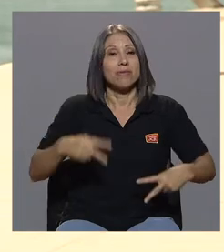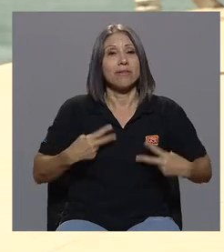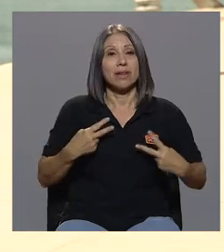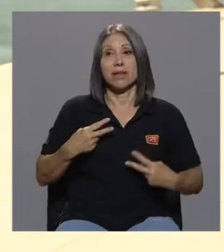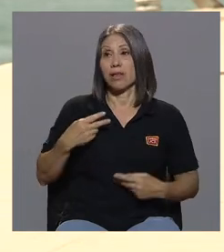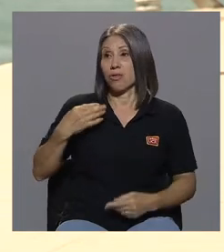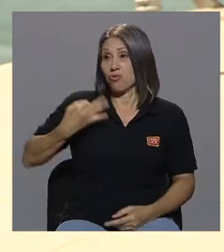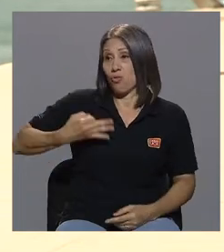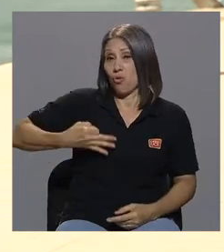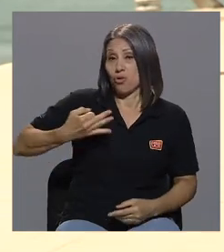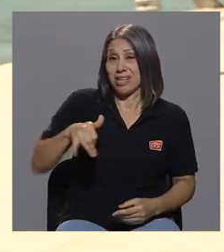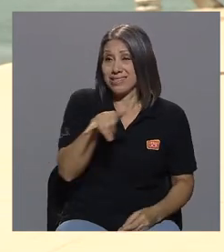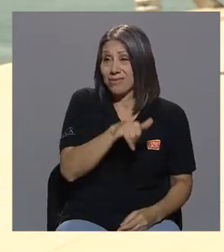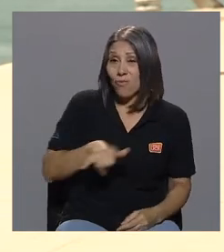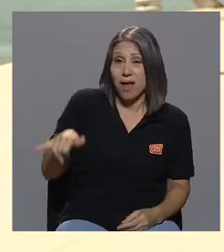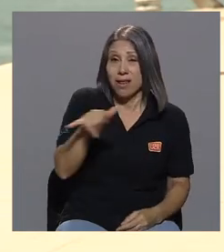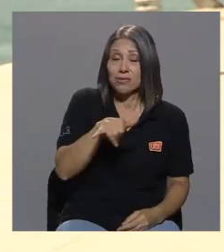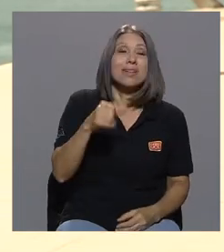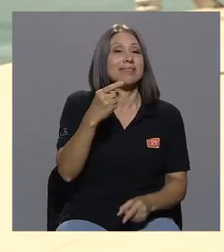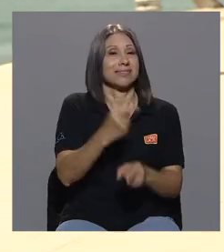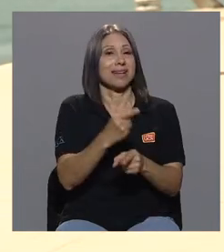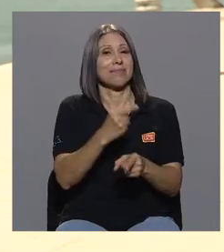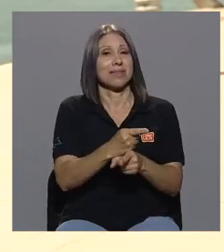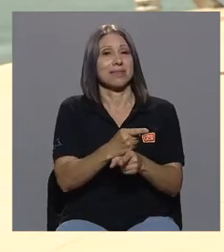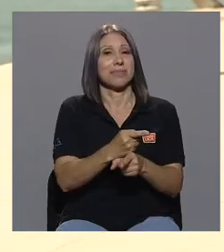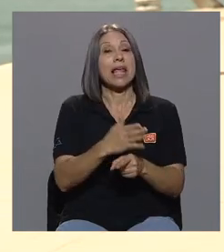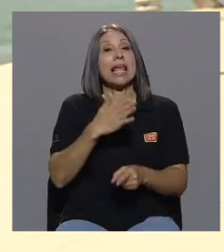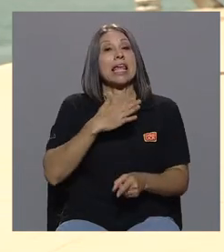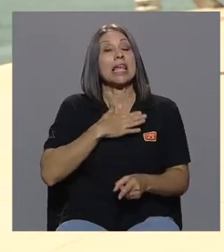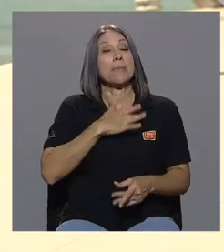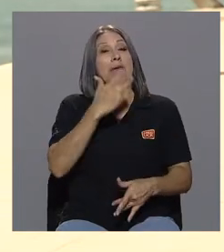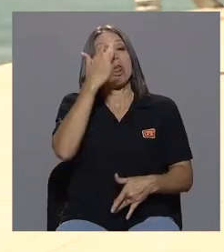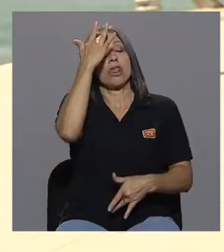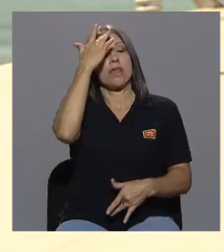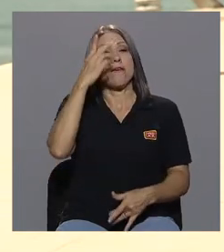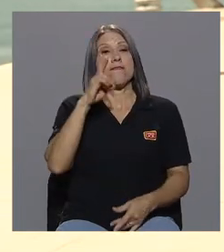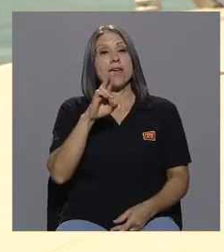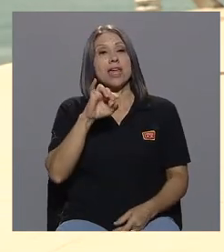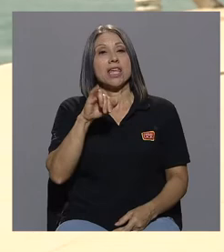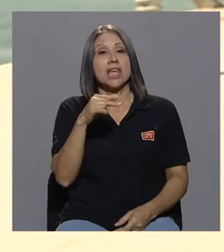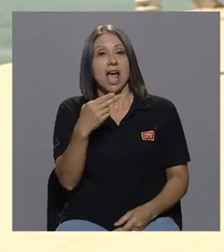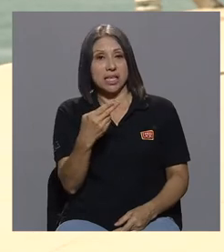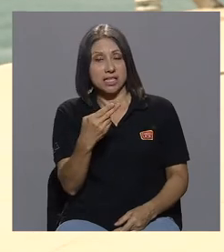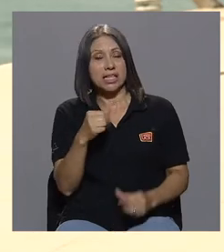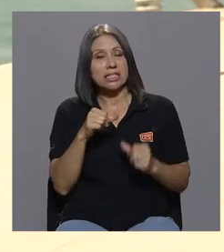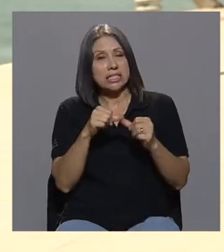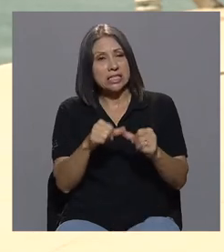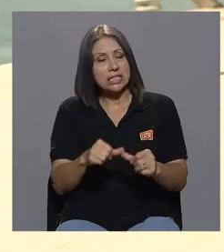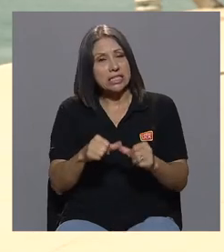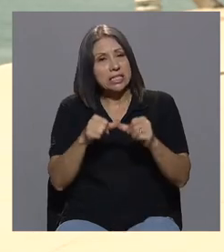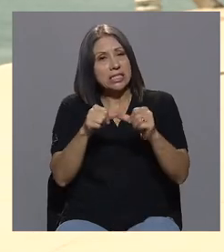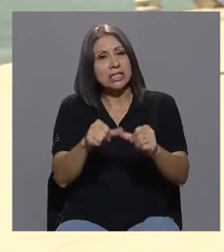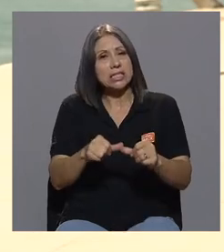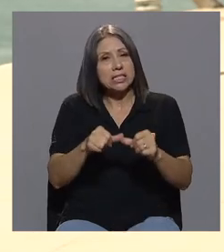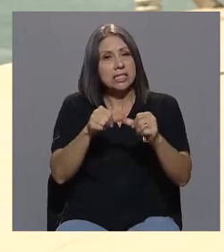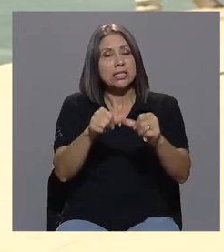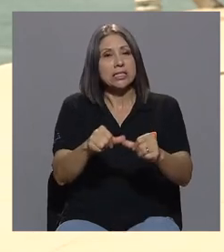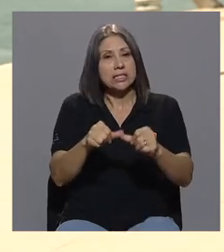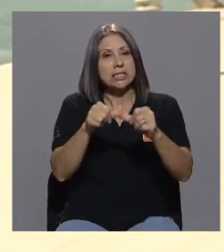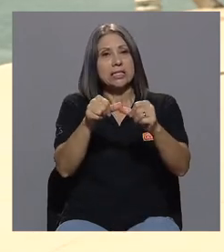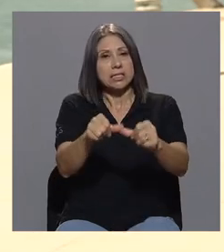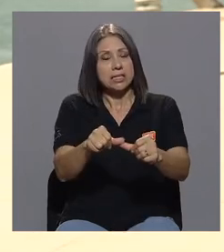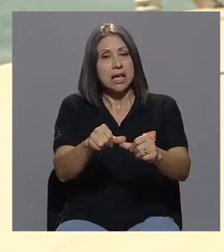Exactamente. Y mi condición de VIH seguía avanzando. Avanzando a tal grado que